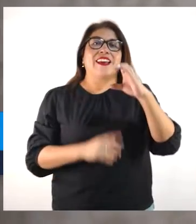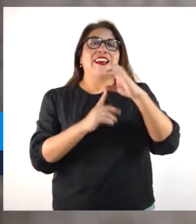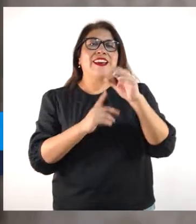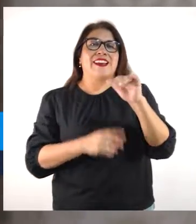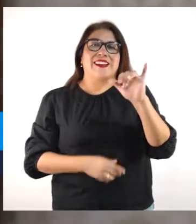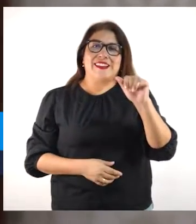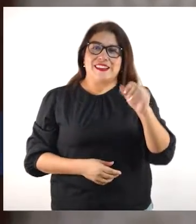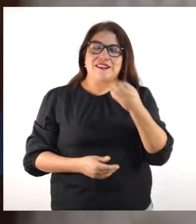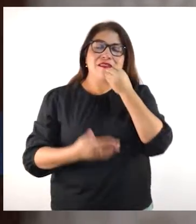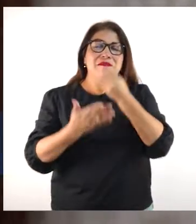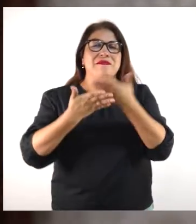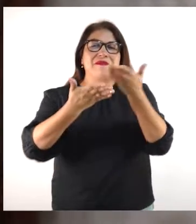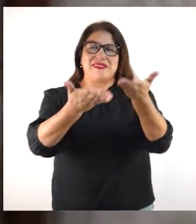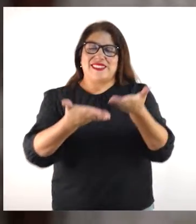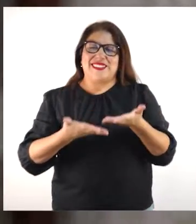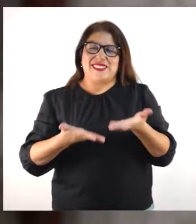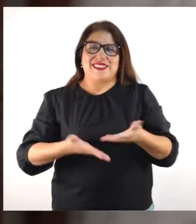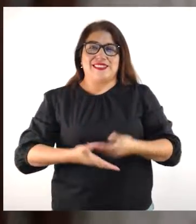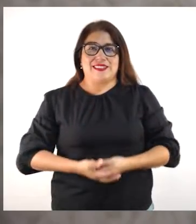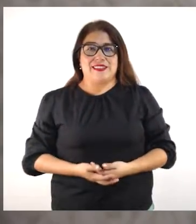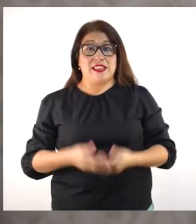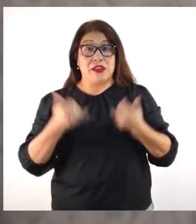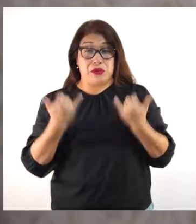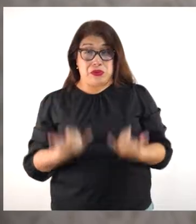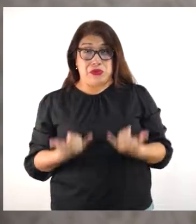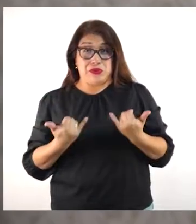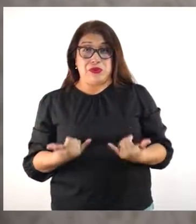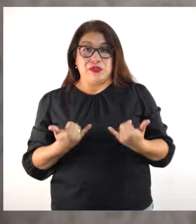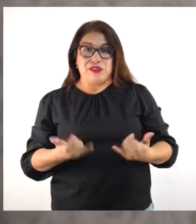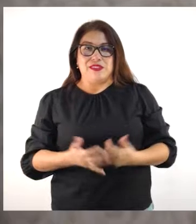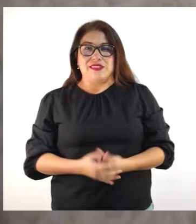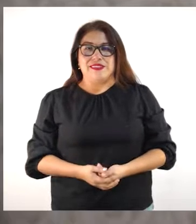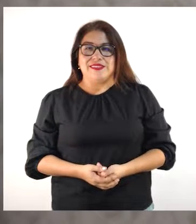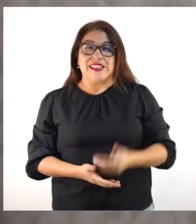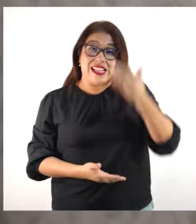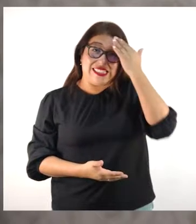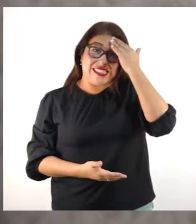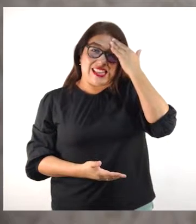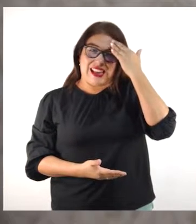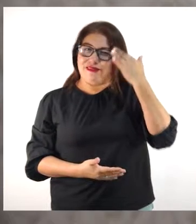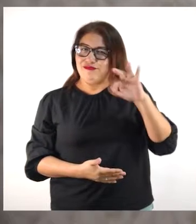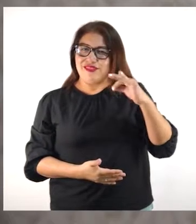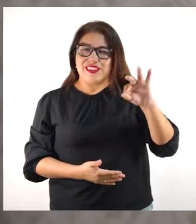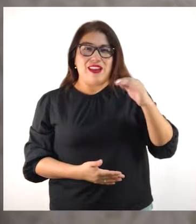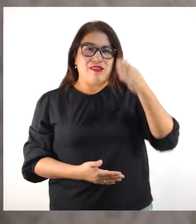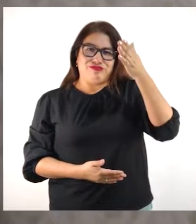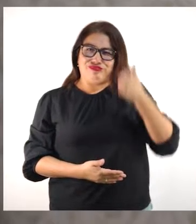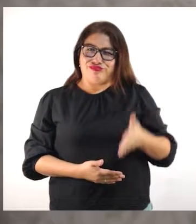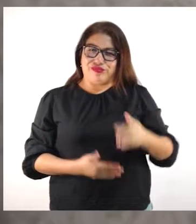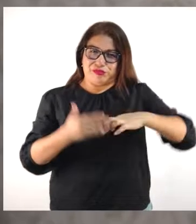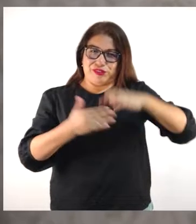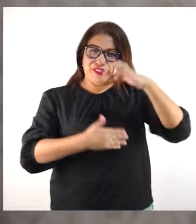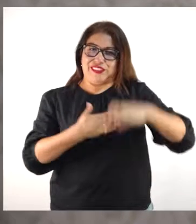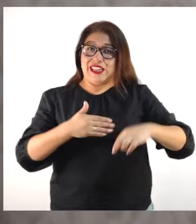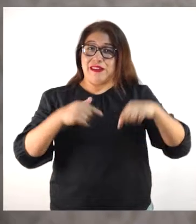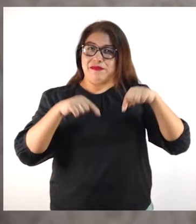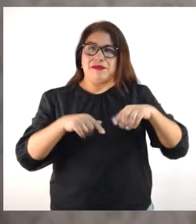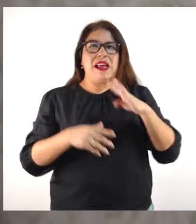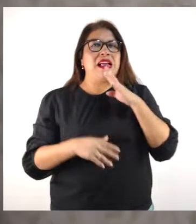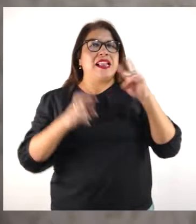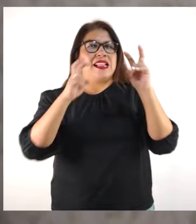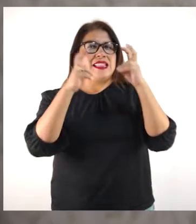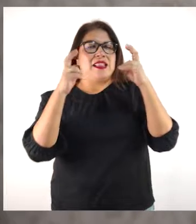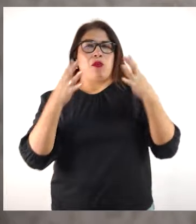Garay le doy la más cordial bienvenida. Hoy día, como todos los programas, vamos a hablar de un tema muy